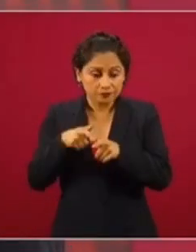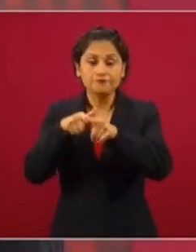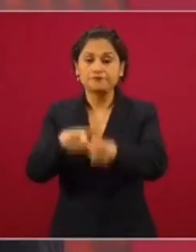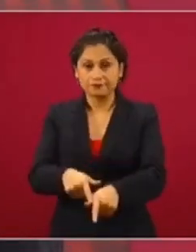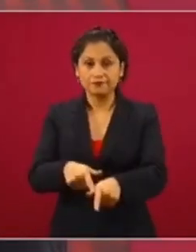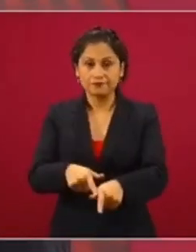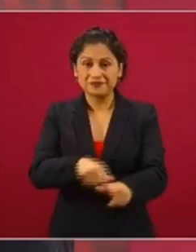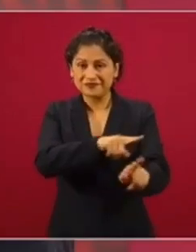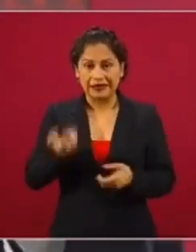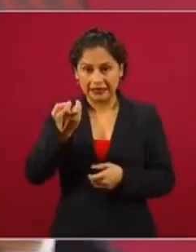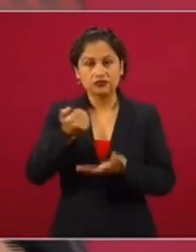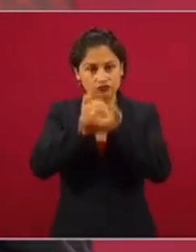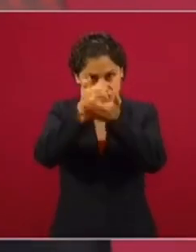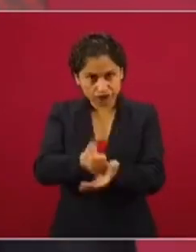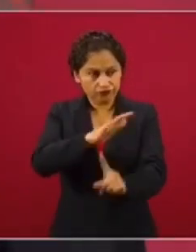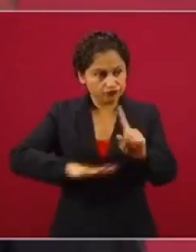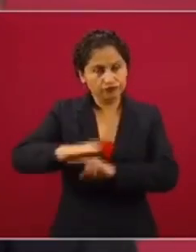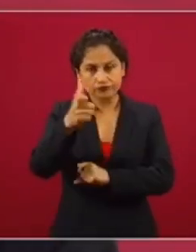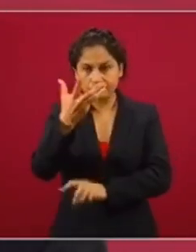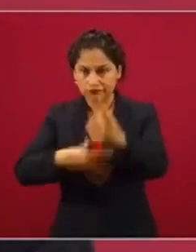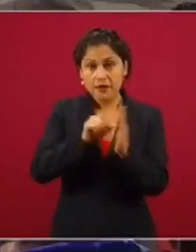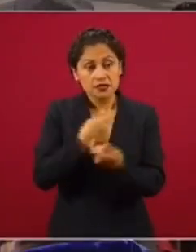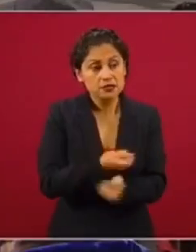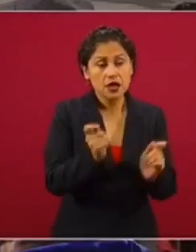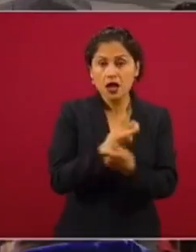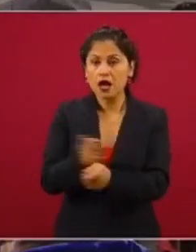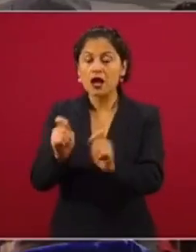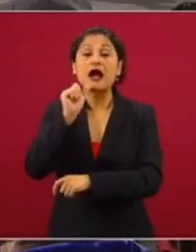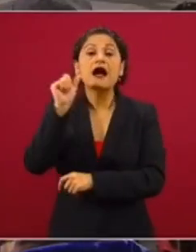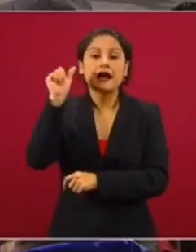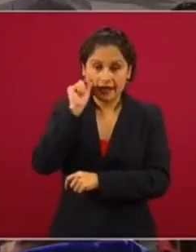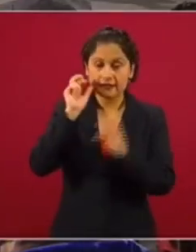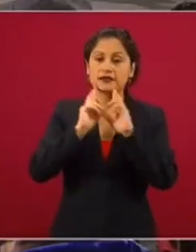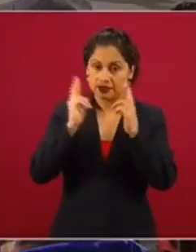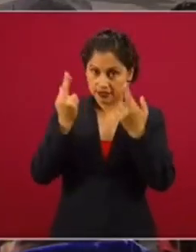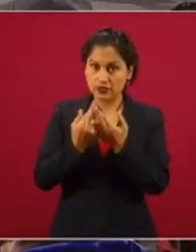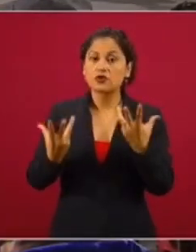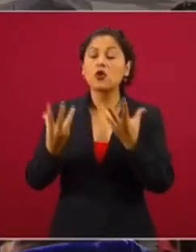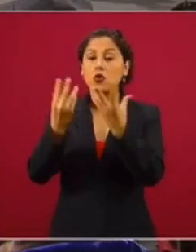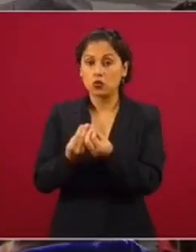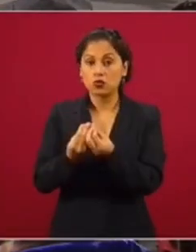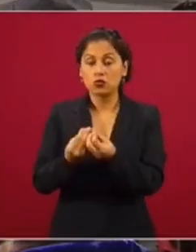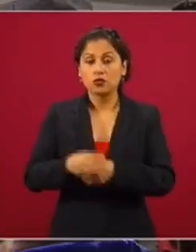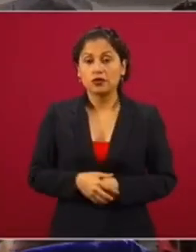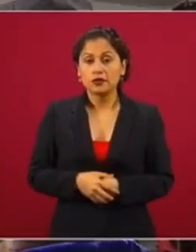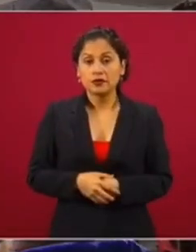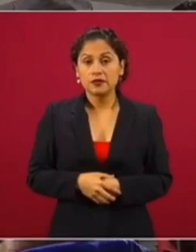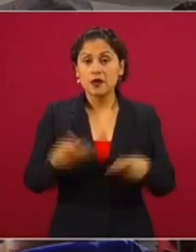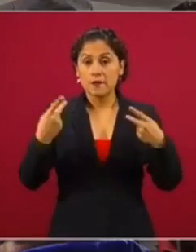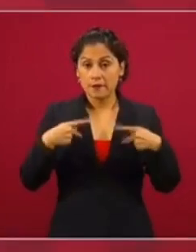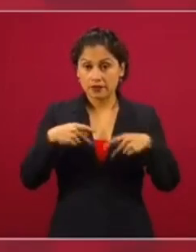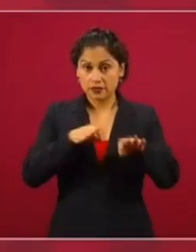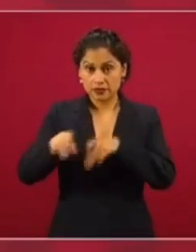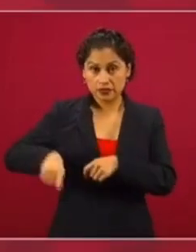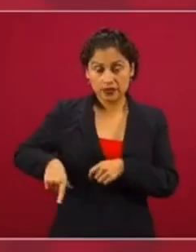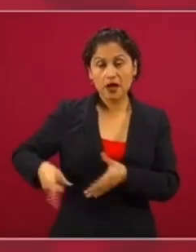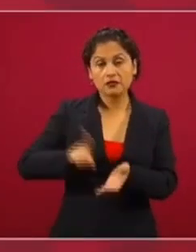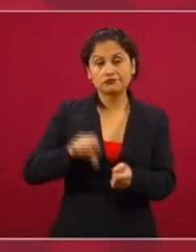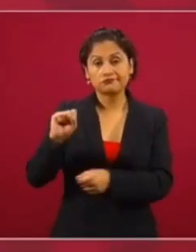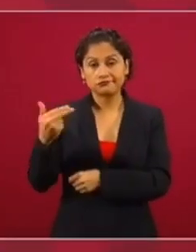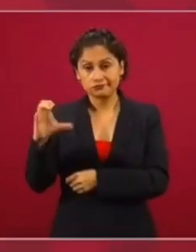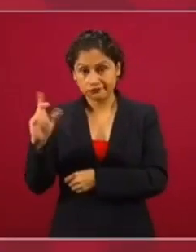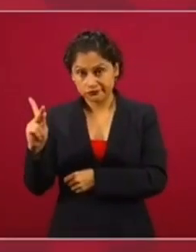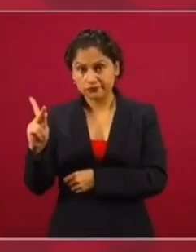a 200.000 sembradores. Y lo otro son los programas sociales. Ayer tuve precisamente una reunión con los servidores públicos de la Secretaría de Hacienda